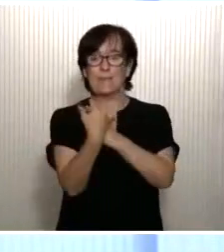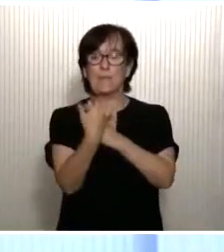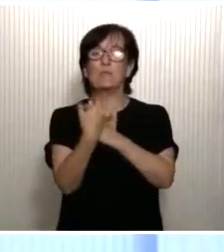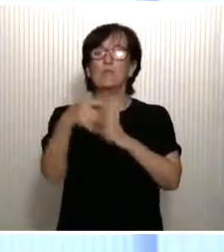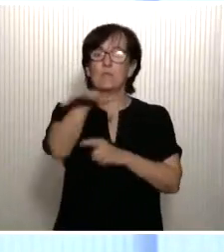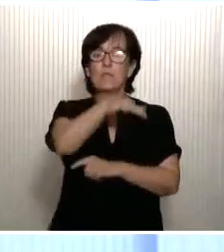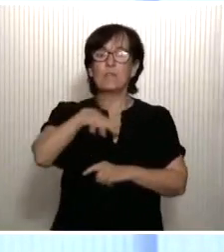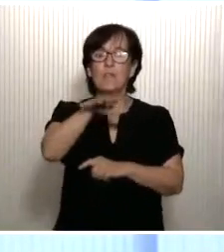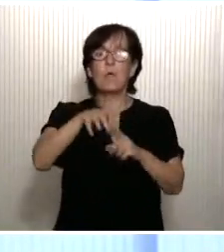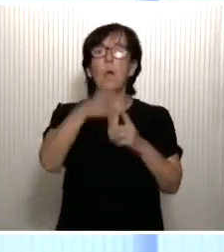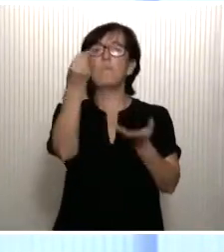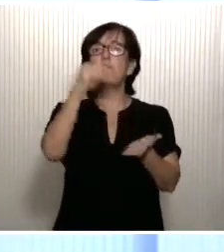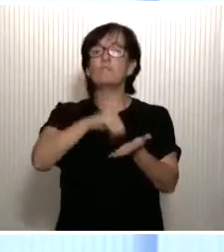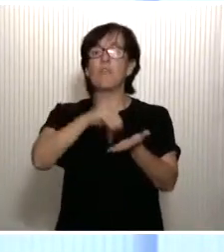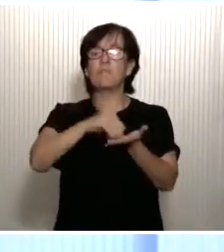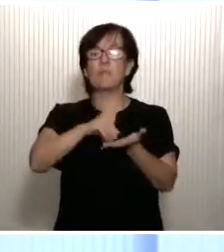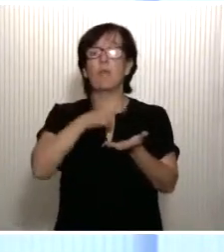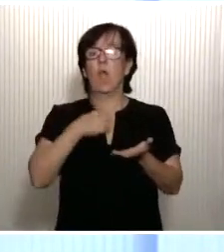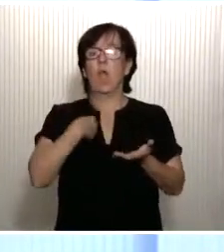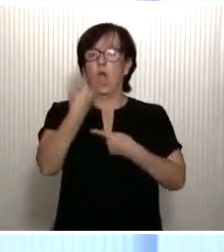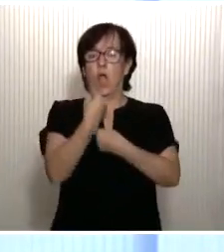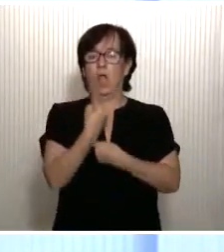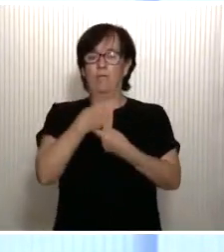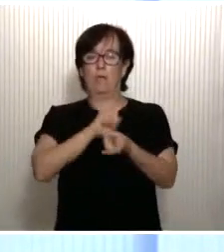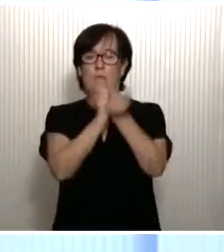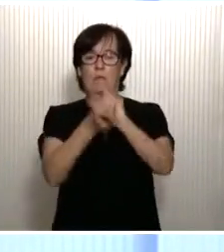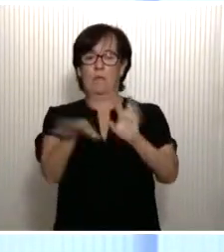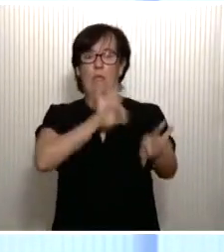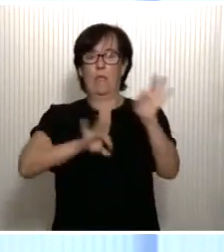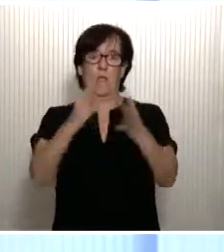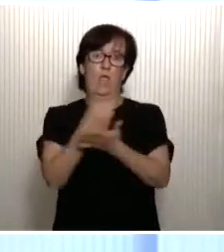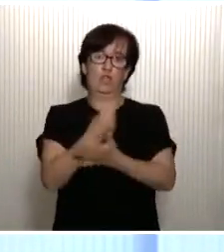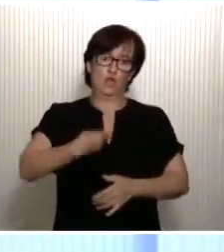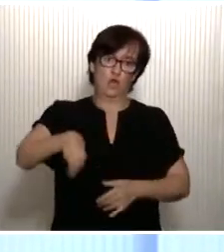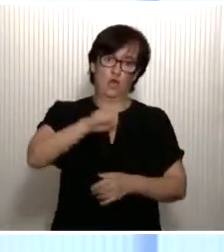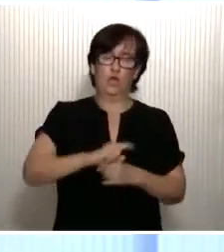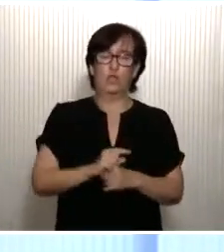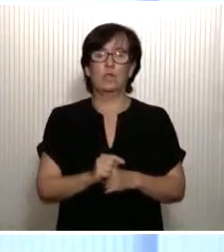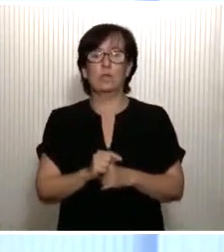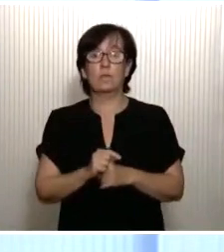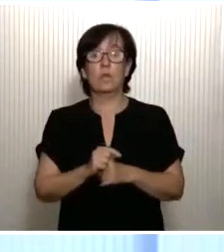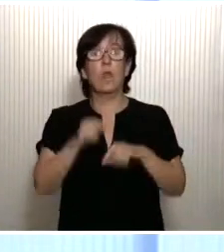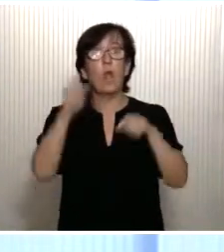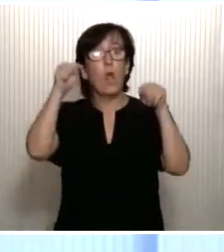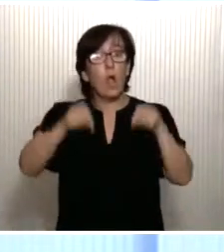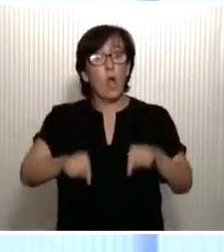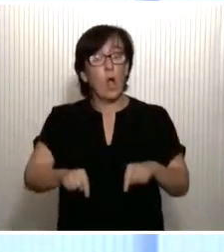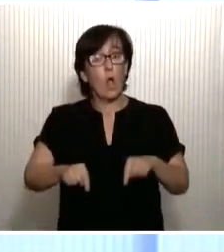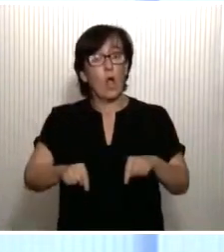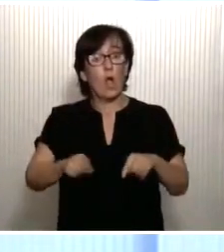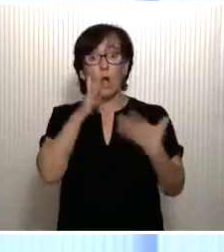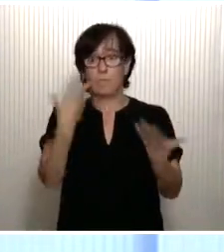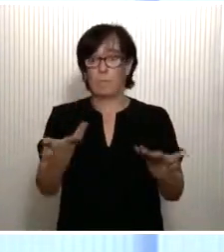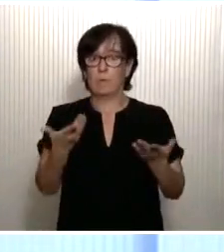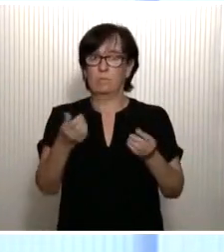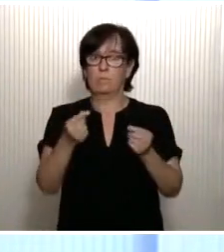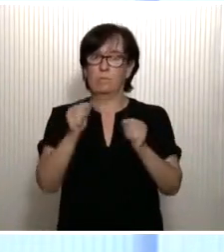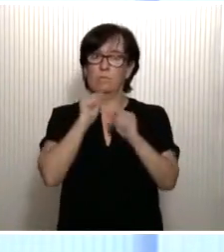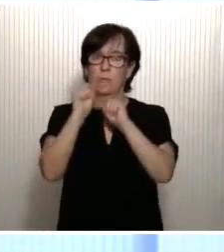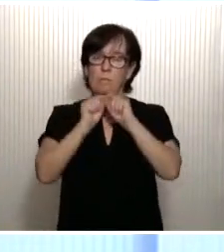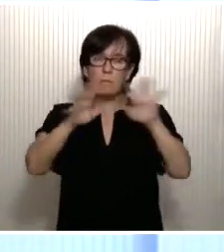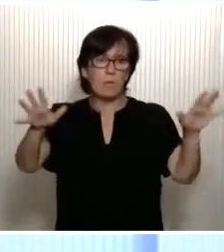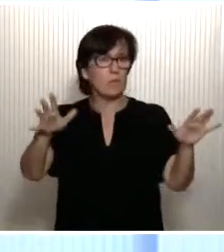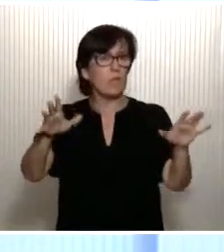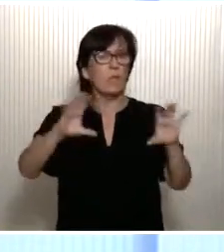las que en muchas ocasiones nos obligan a elegir a todos. Hoy, en el curso de una pandemia que